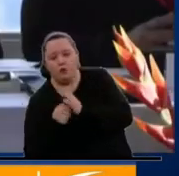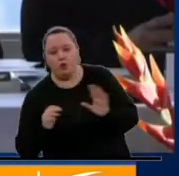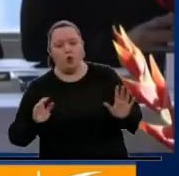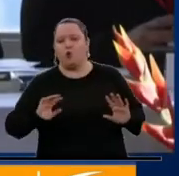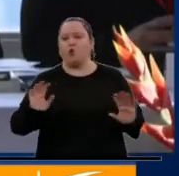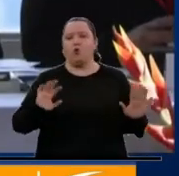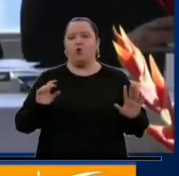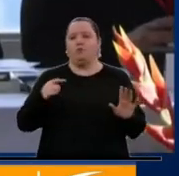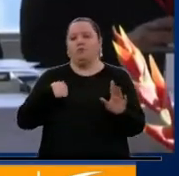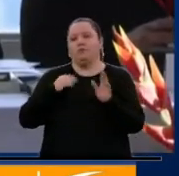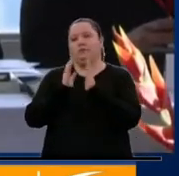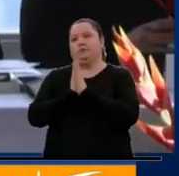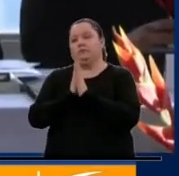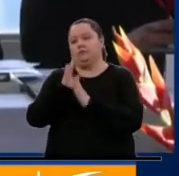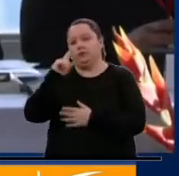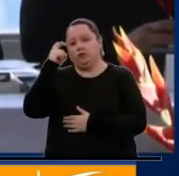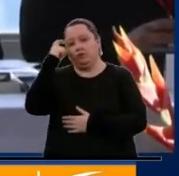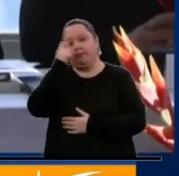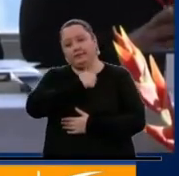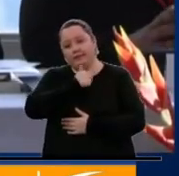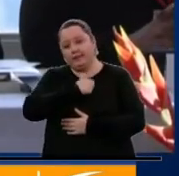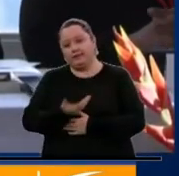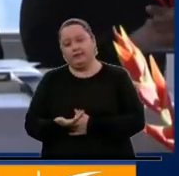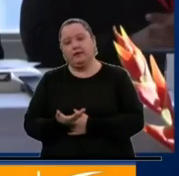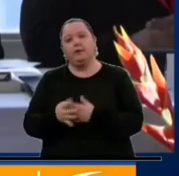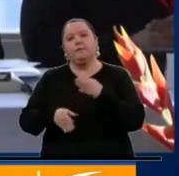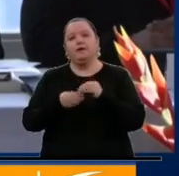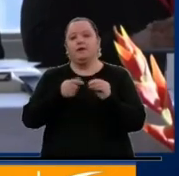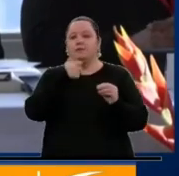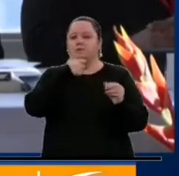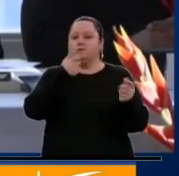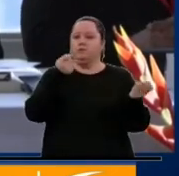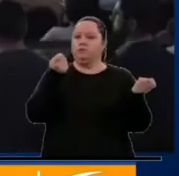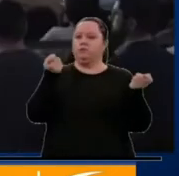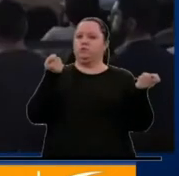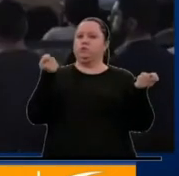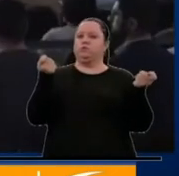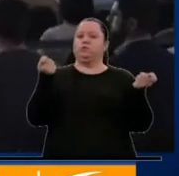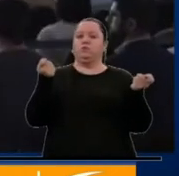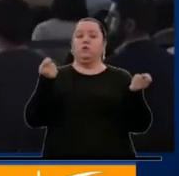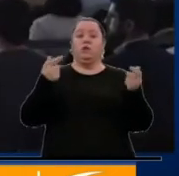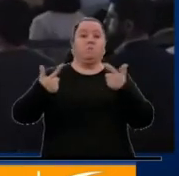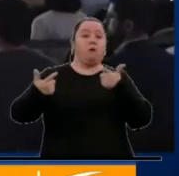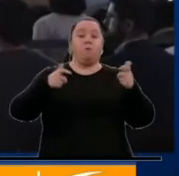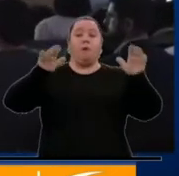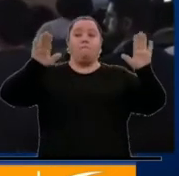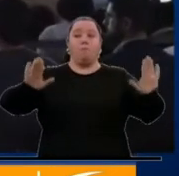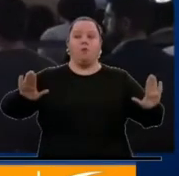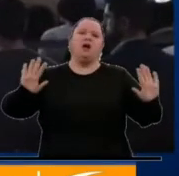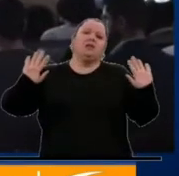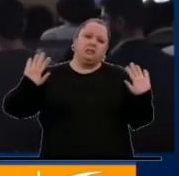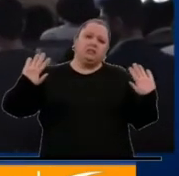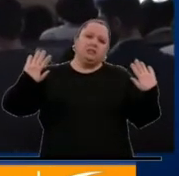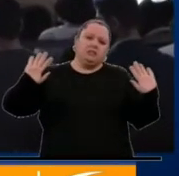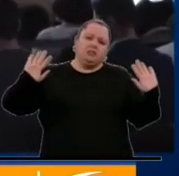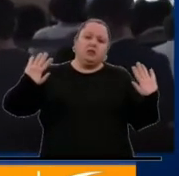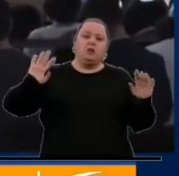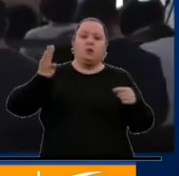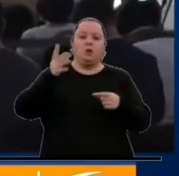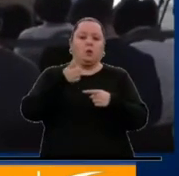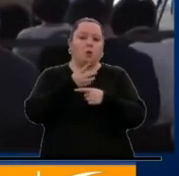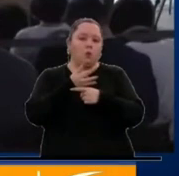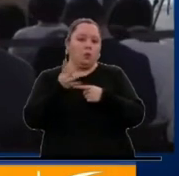gobierno, primero, que tenga paciencia y que tengamos mucha prudencia. El cese se va a dar, no será ya, será en cuatro o cinco semanas,